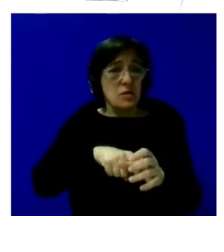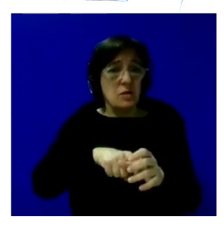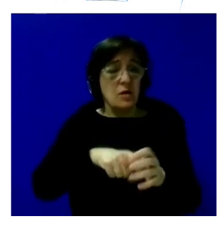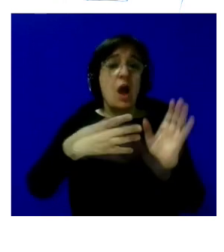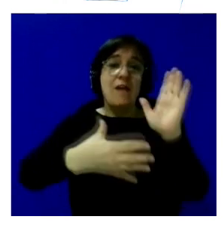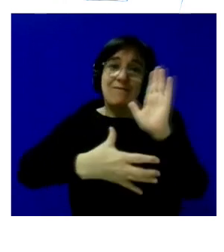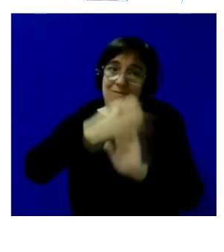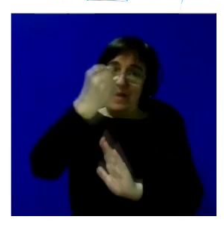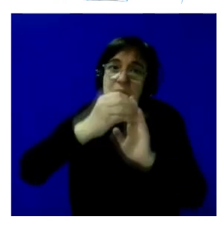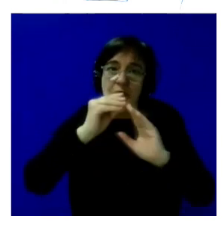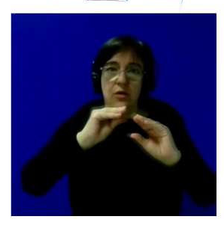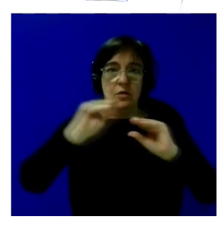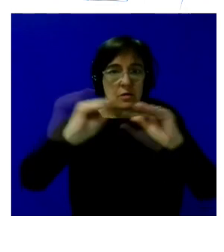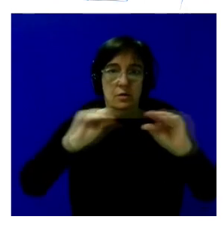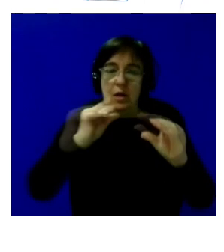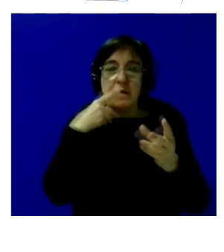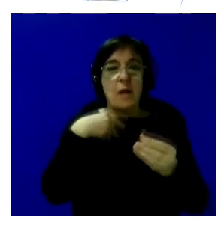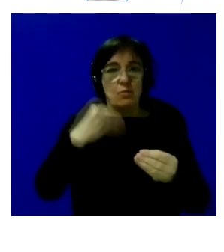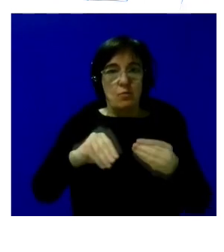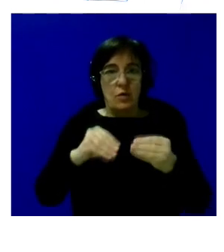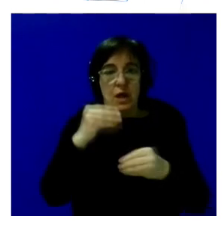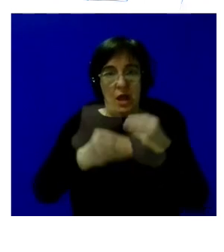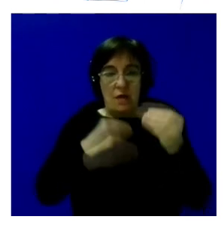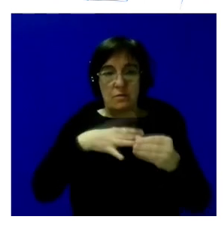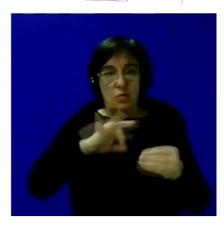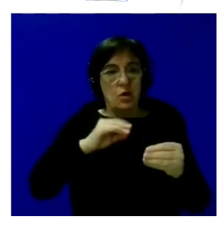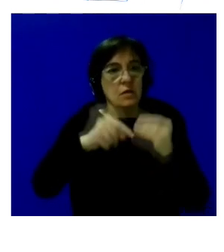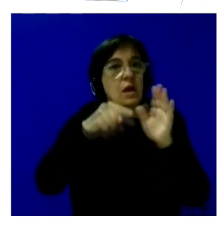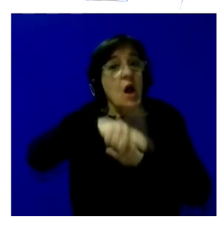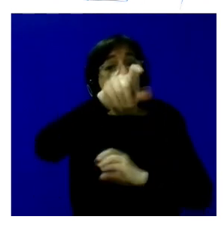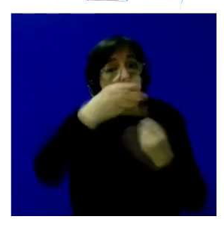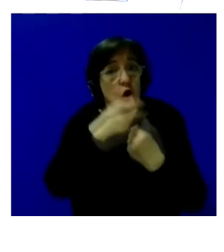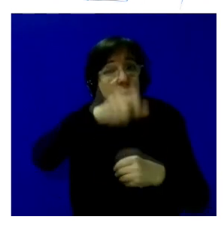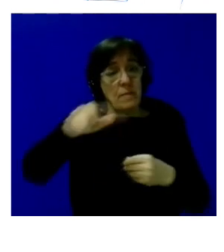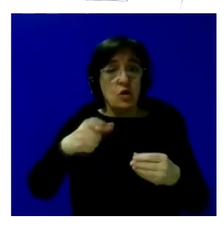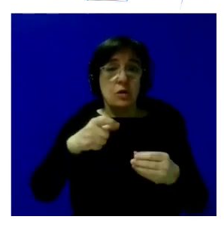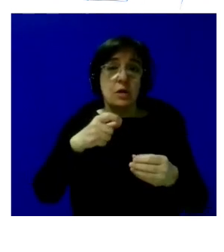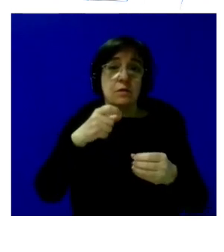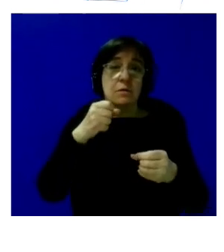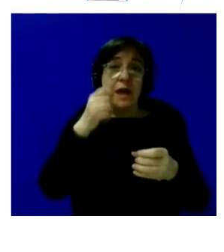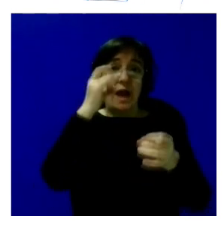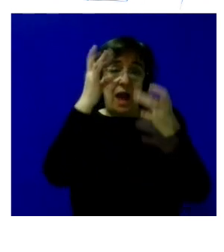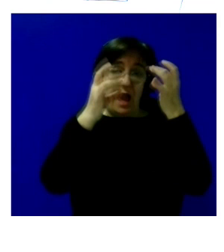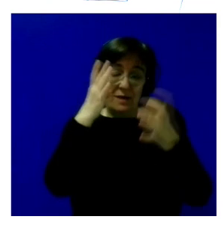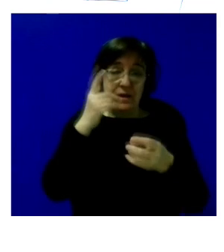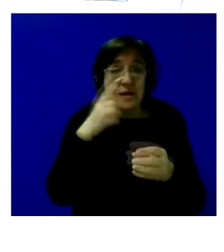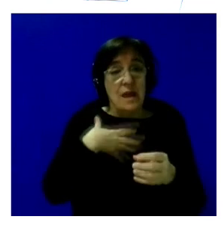federaciones para poder desarrollar con personal las actividades que estaban previstas